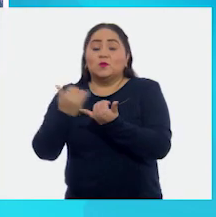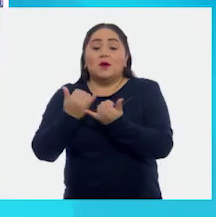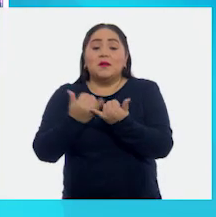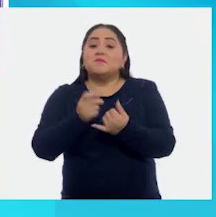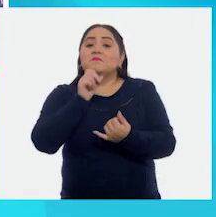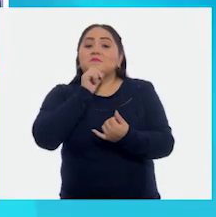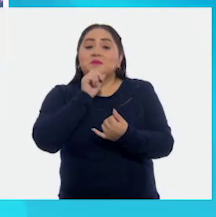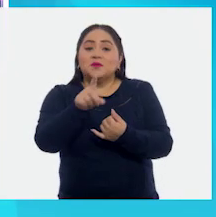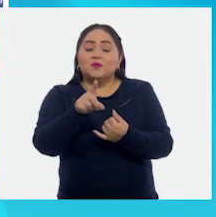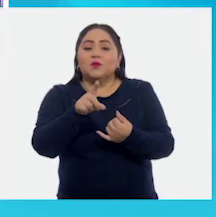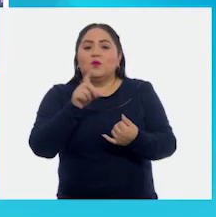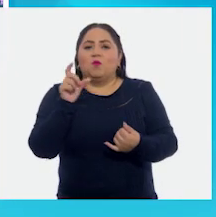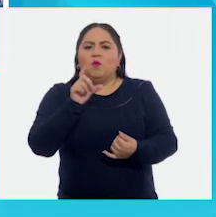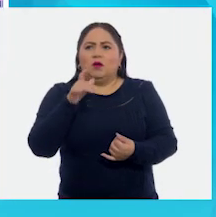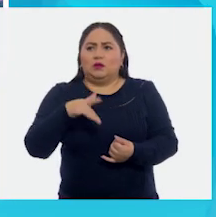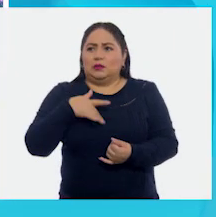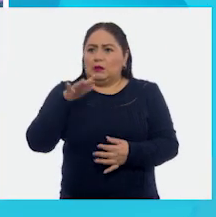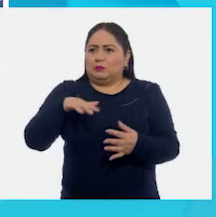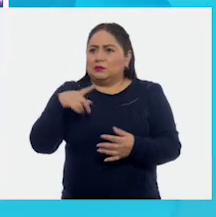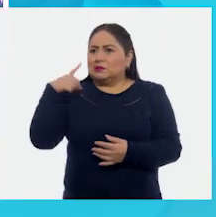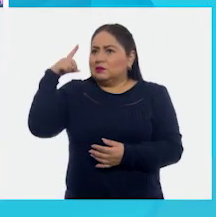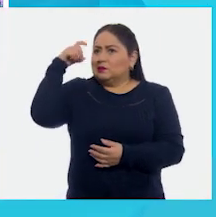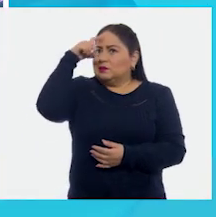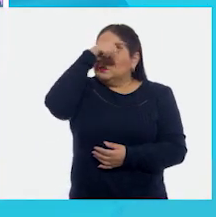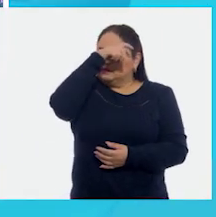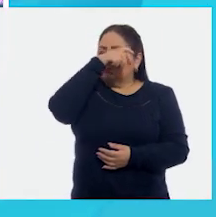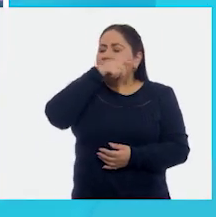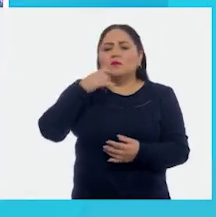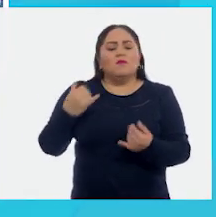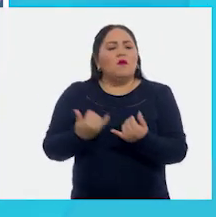momento que nos parecen complicados.